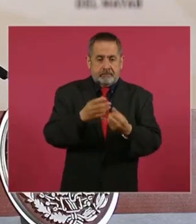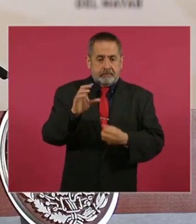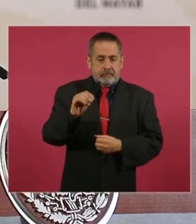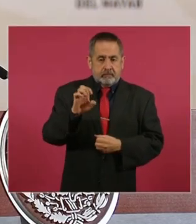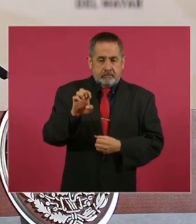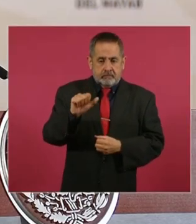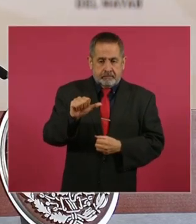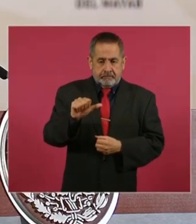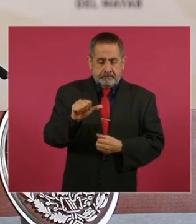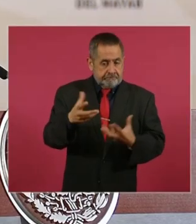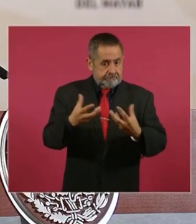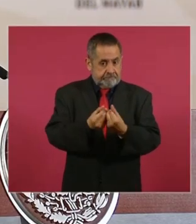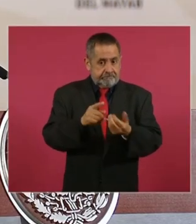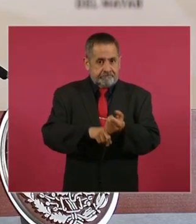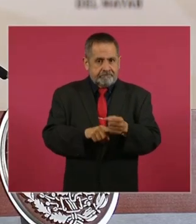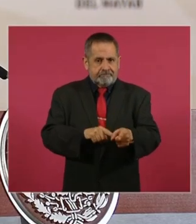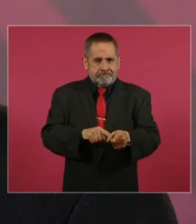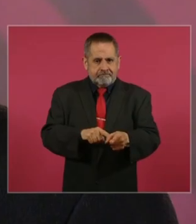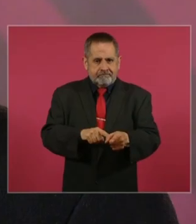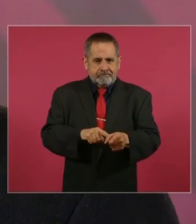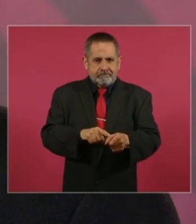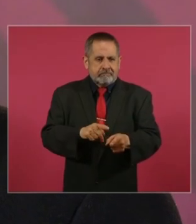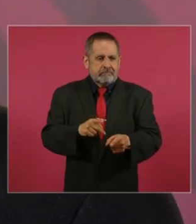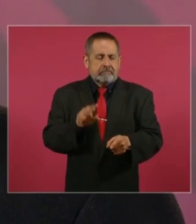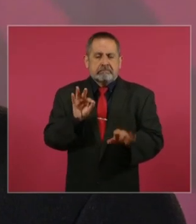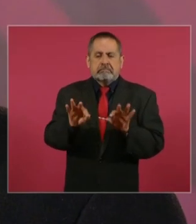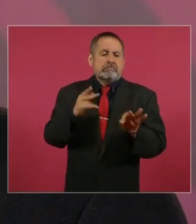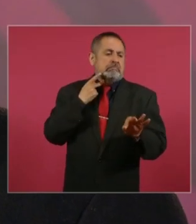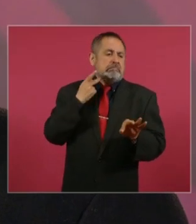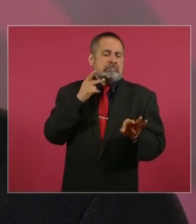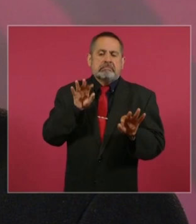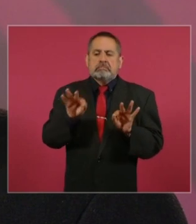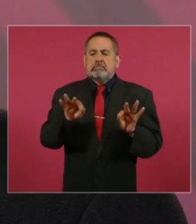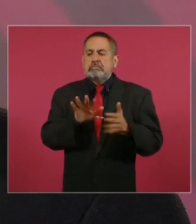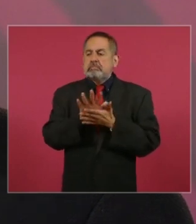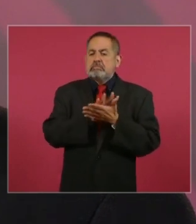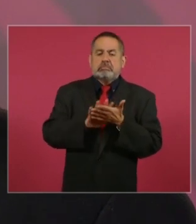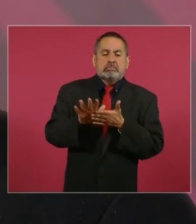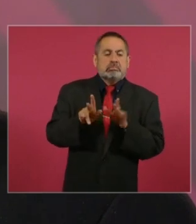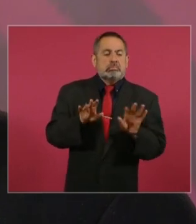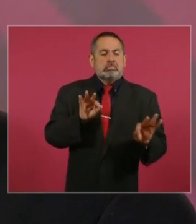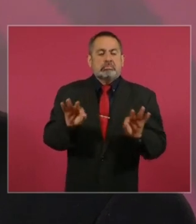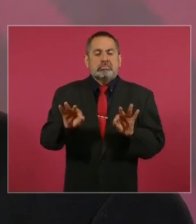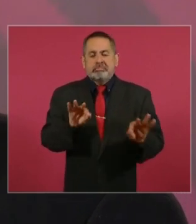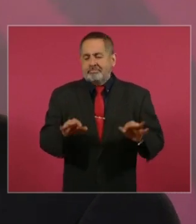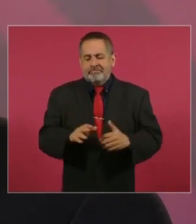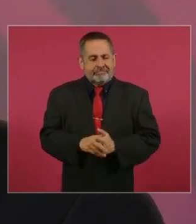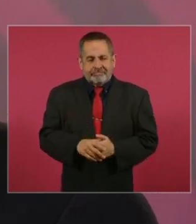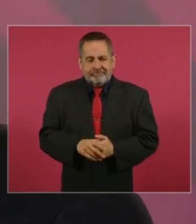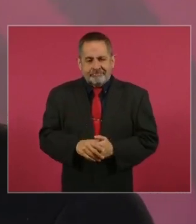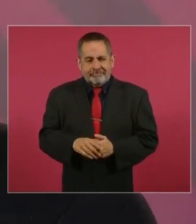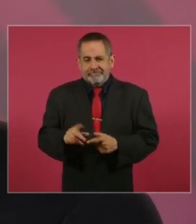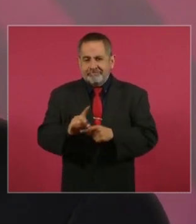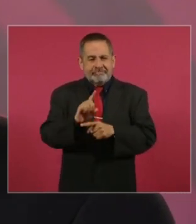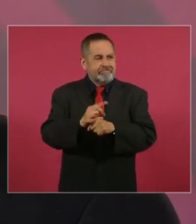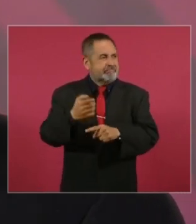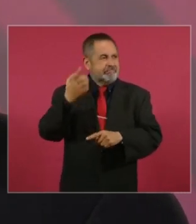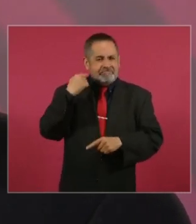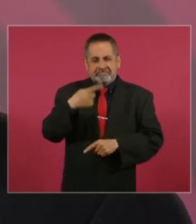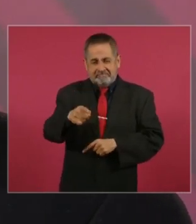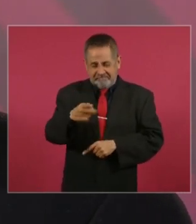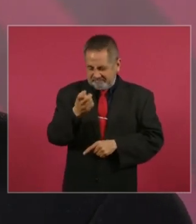está politizando este asunto. Bueno, desde el principio,